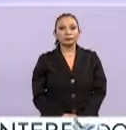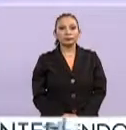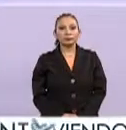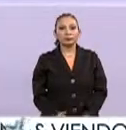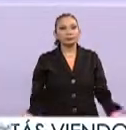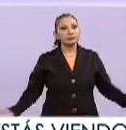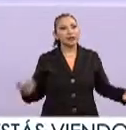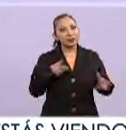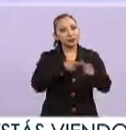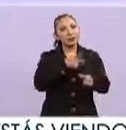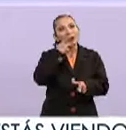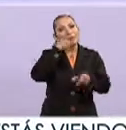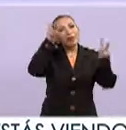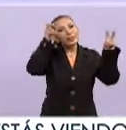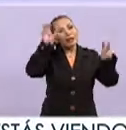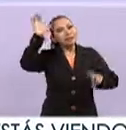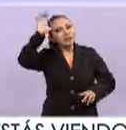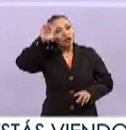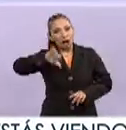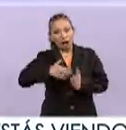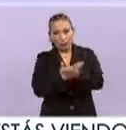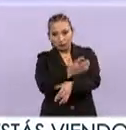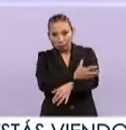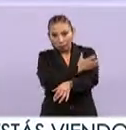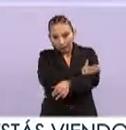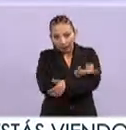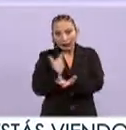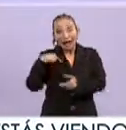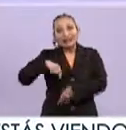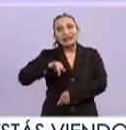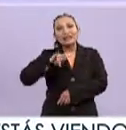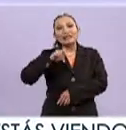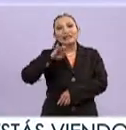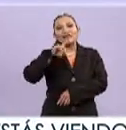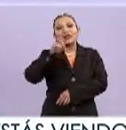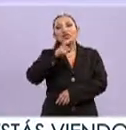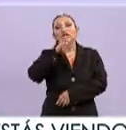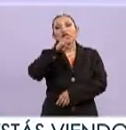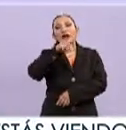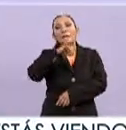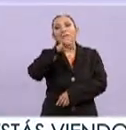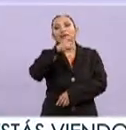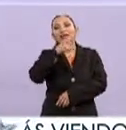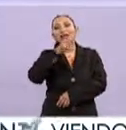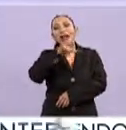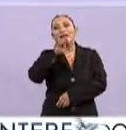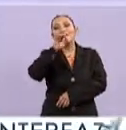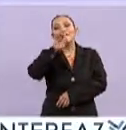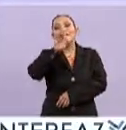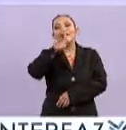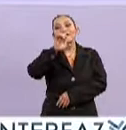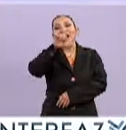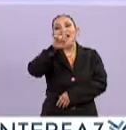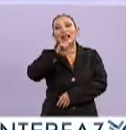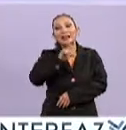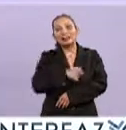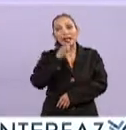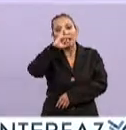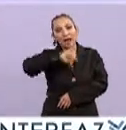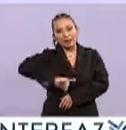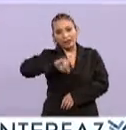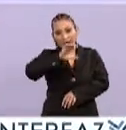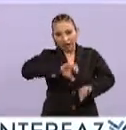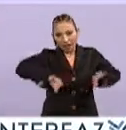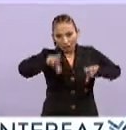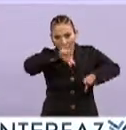Bueno, seguimos hablando de ciencia, esta mañana nos acompañan en Interfaz el doctor Miguel Félix Mata Rivera, jefe de laboratorio de